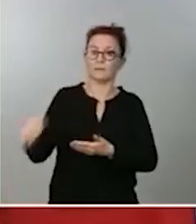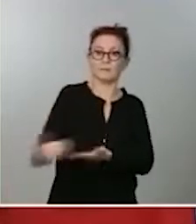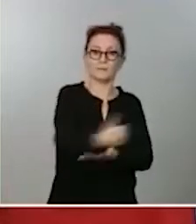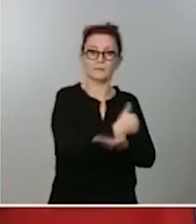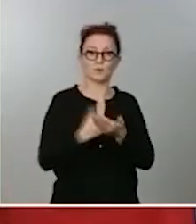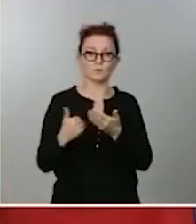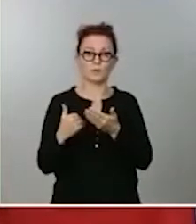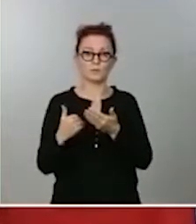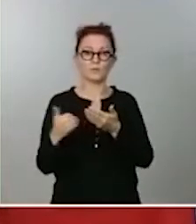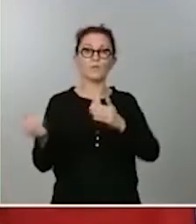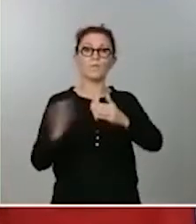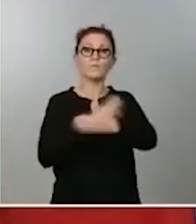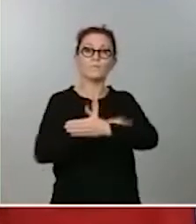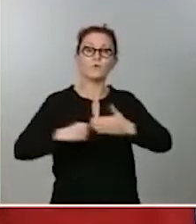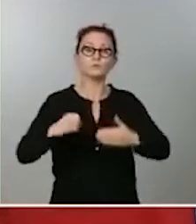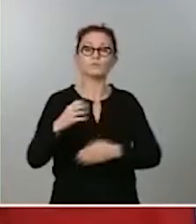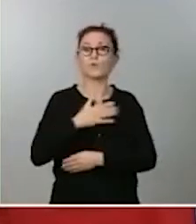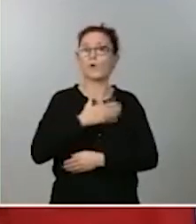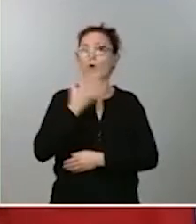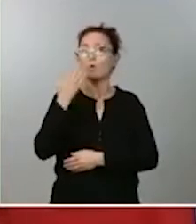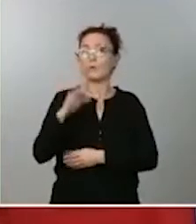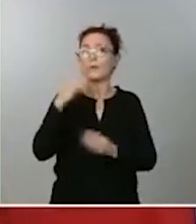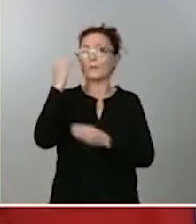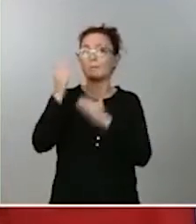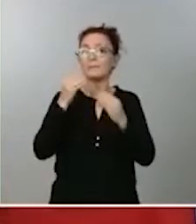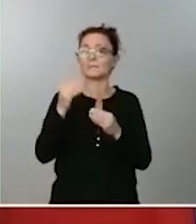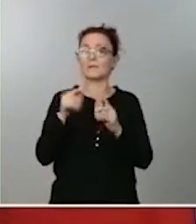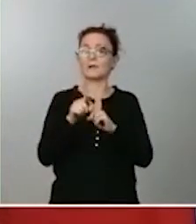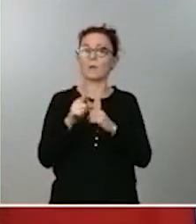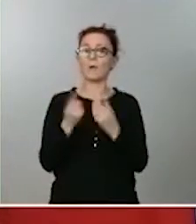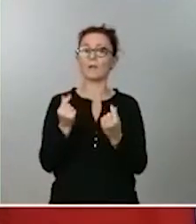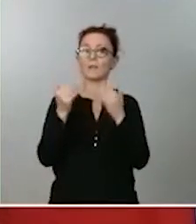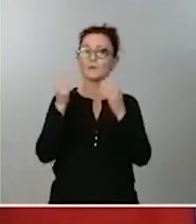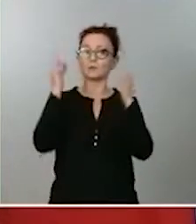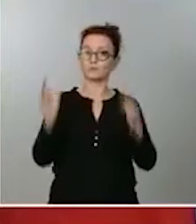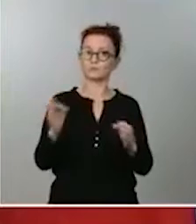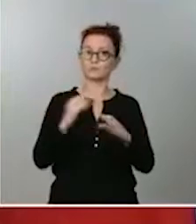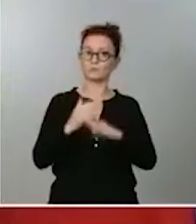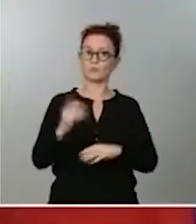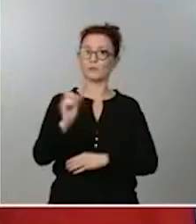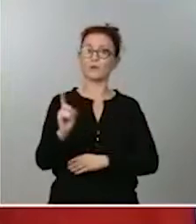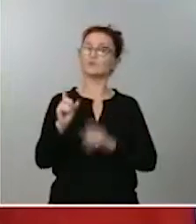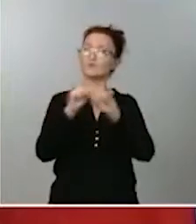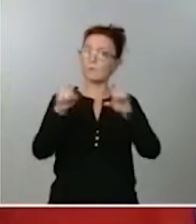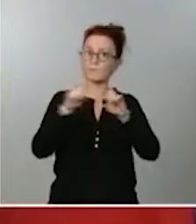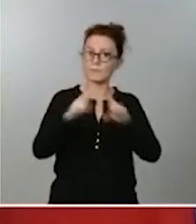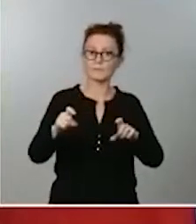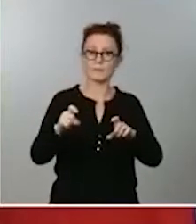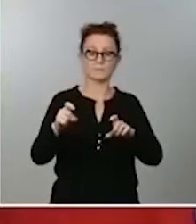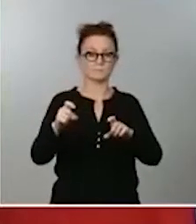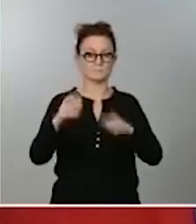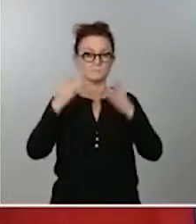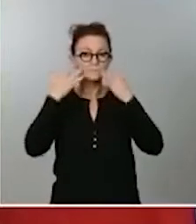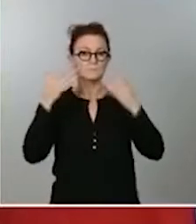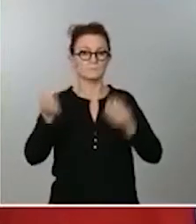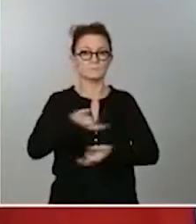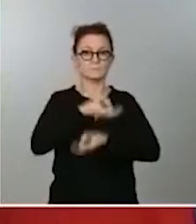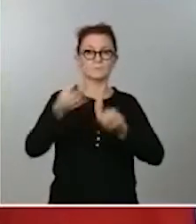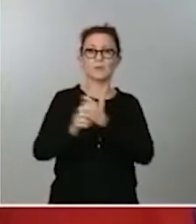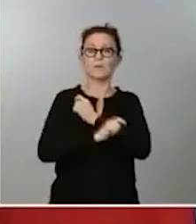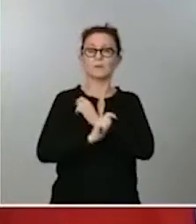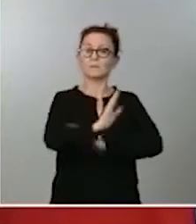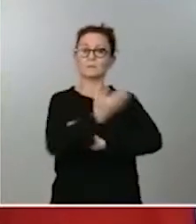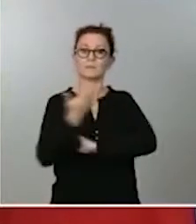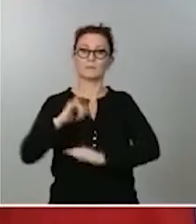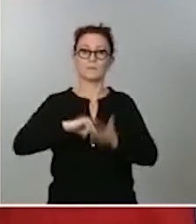pueda considerarse que no es del todo solvente. Se trata de una empresa solvente, estratégica, que ha presentado un plan de viabilidad que ha